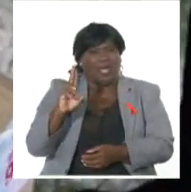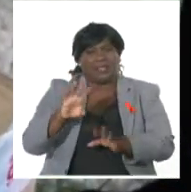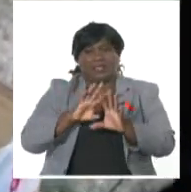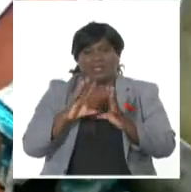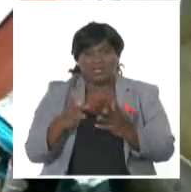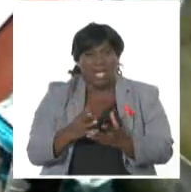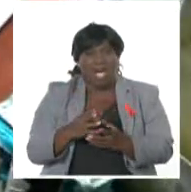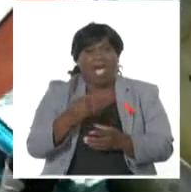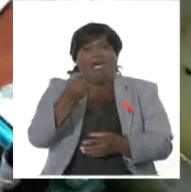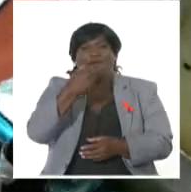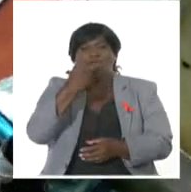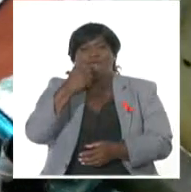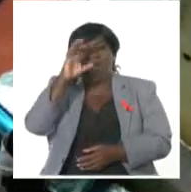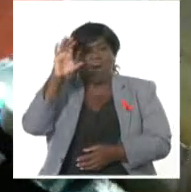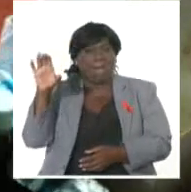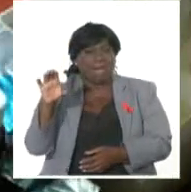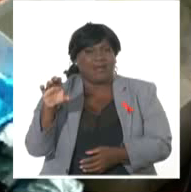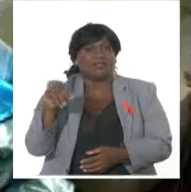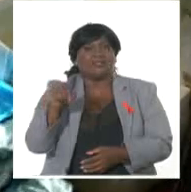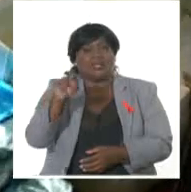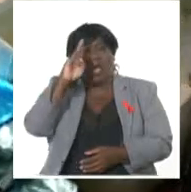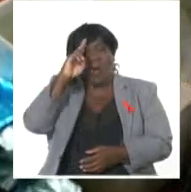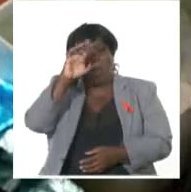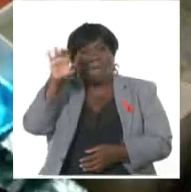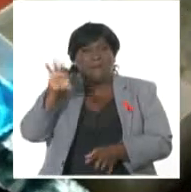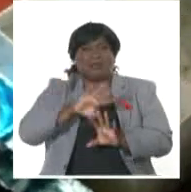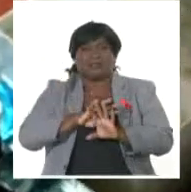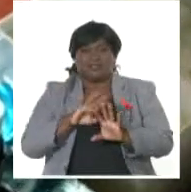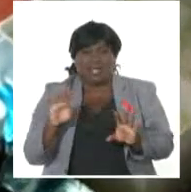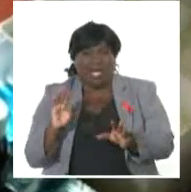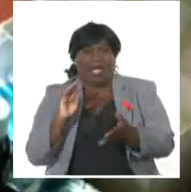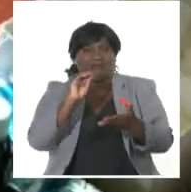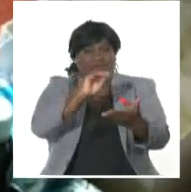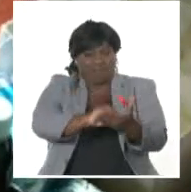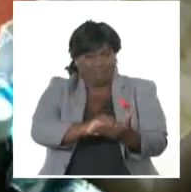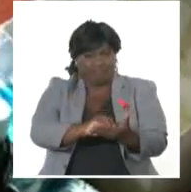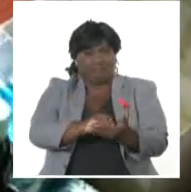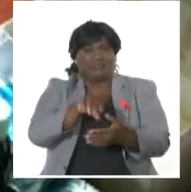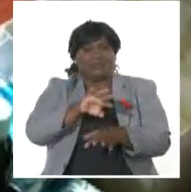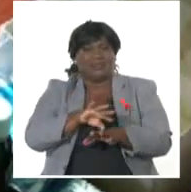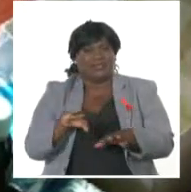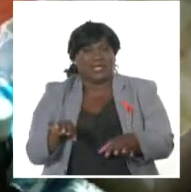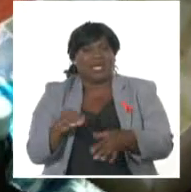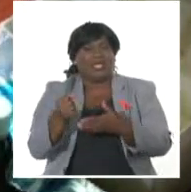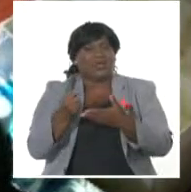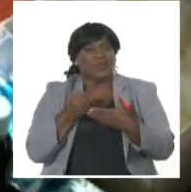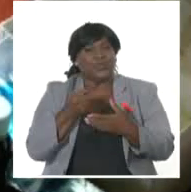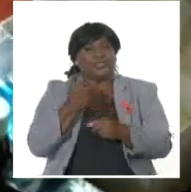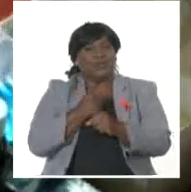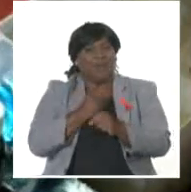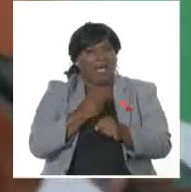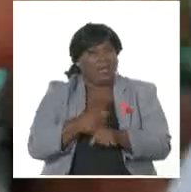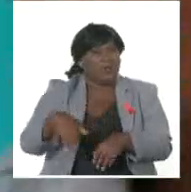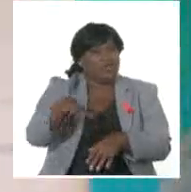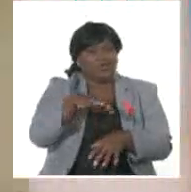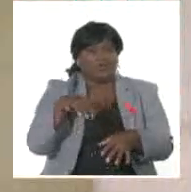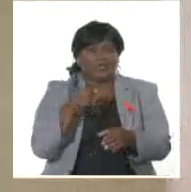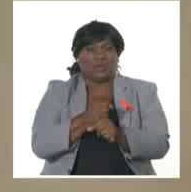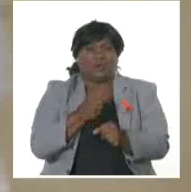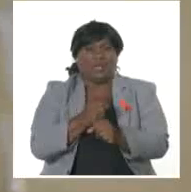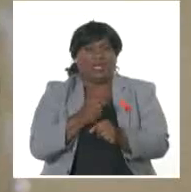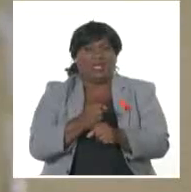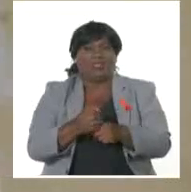farmacia, que ya afortunadamente también la logramos rescatar con ayuda de los trabajadores del departamento. Bueno, amigos